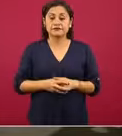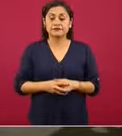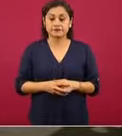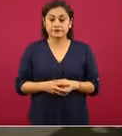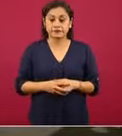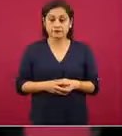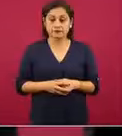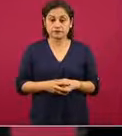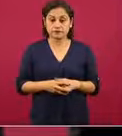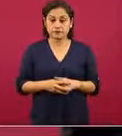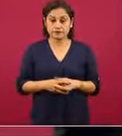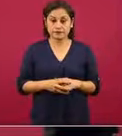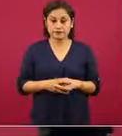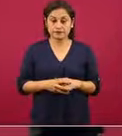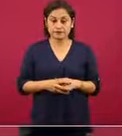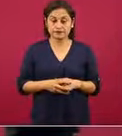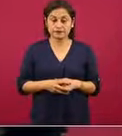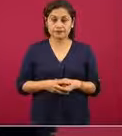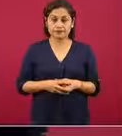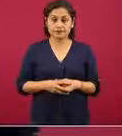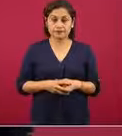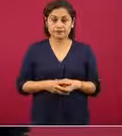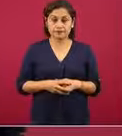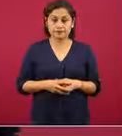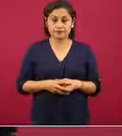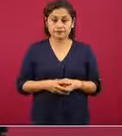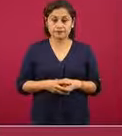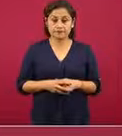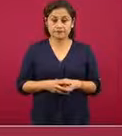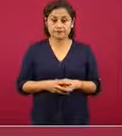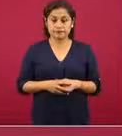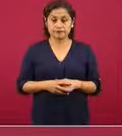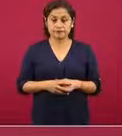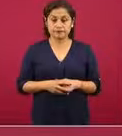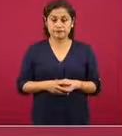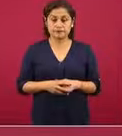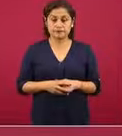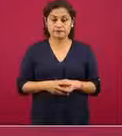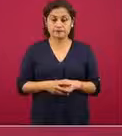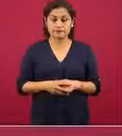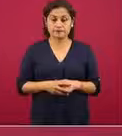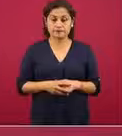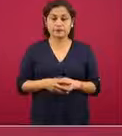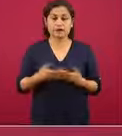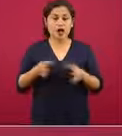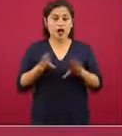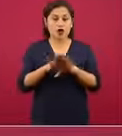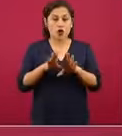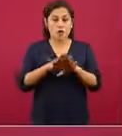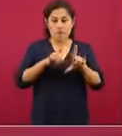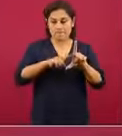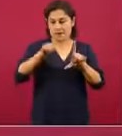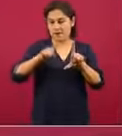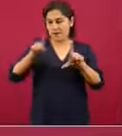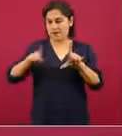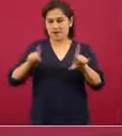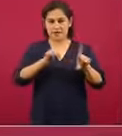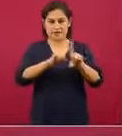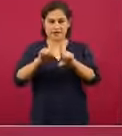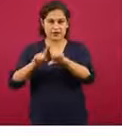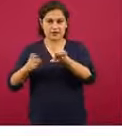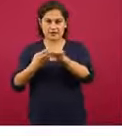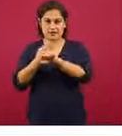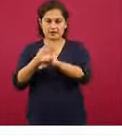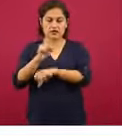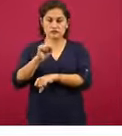una de las entidades. y aquí solamente estamos reflejando, no pretendo que vean las tendencias de cada una de las entidades, nada